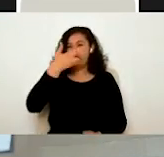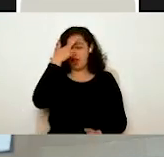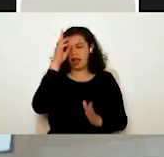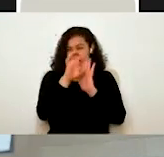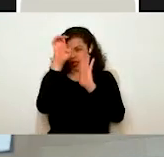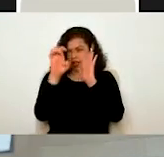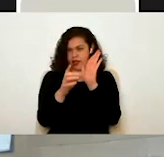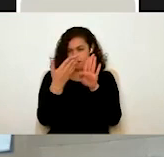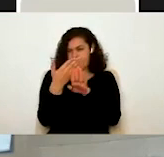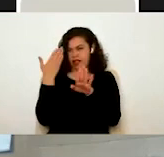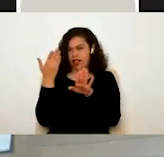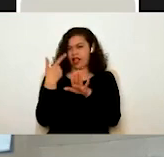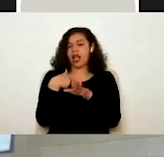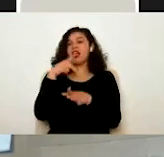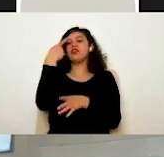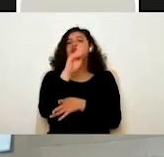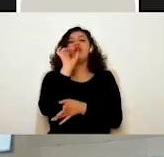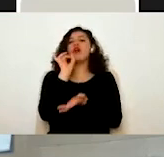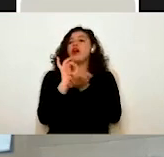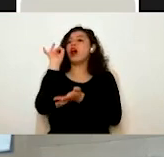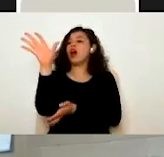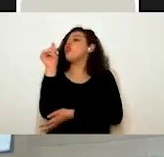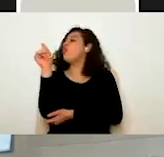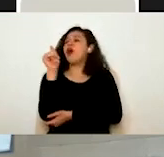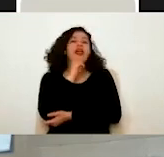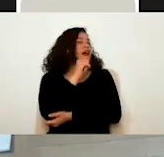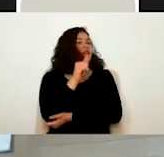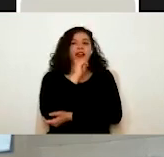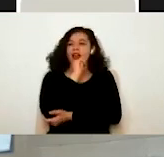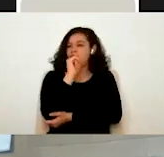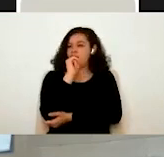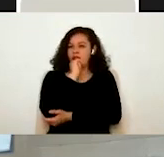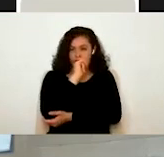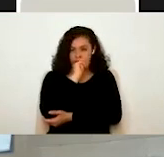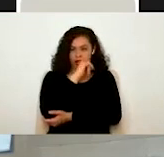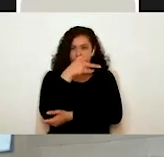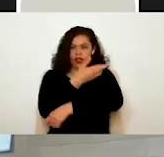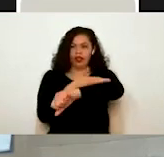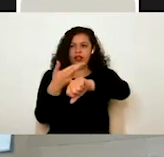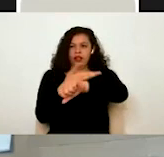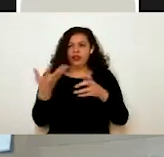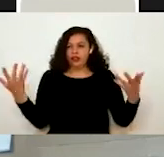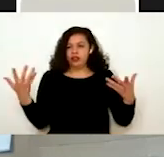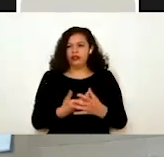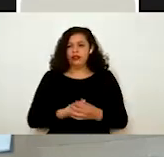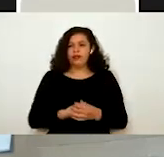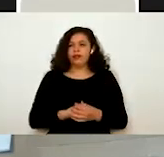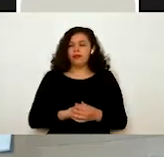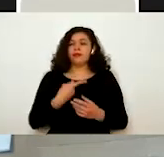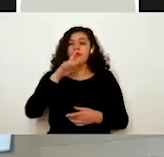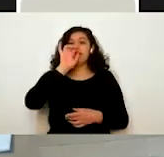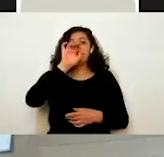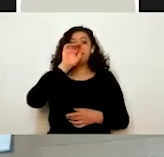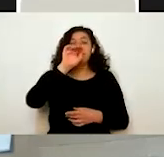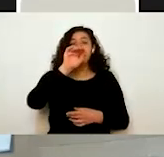solicitud aún no ha sido enviada, ¿no? La solicitud, si nos damos aquí al nombre del trámite que estamos haciendo, la solicitud está como